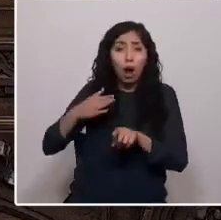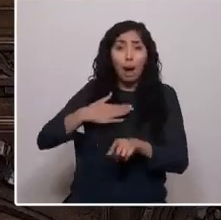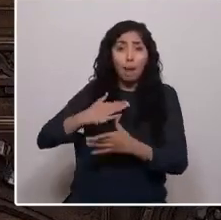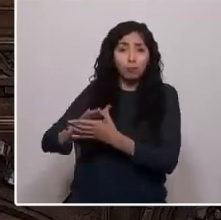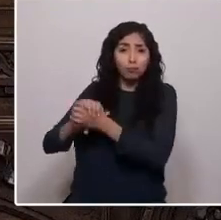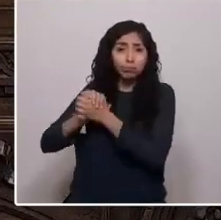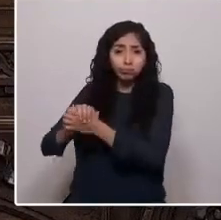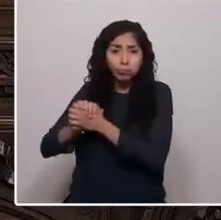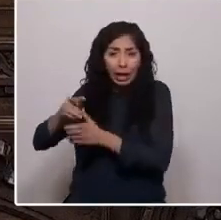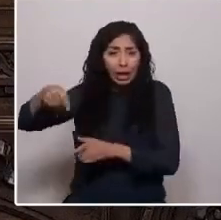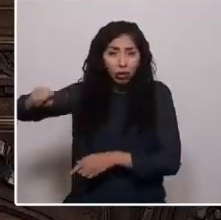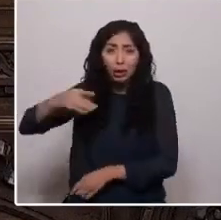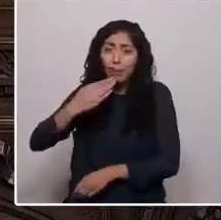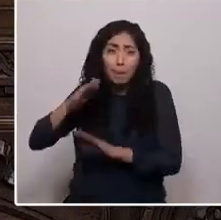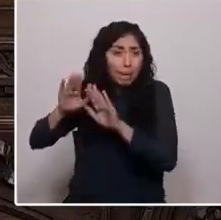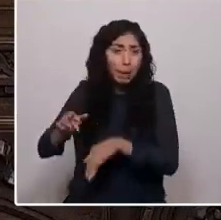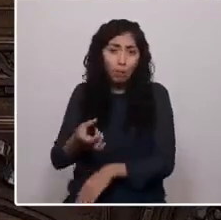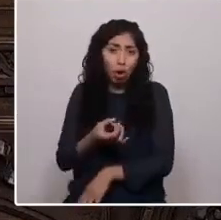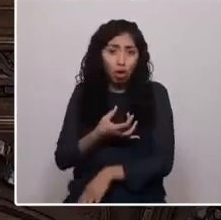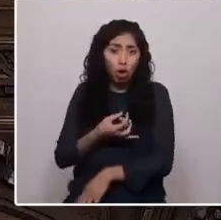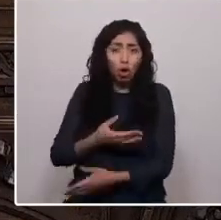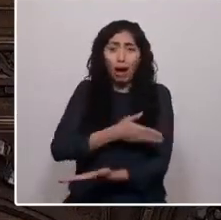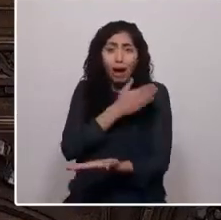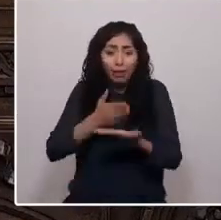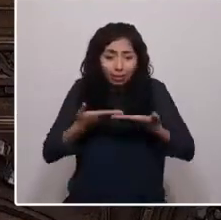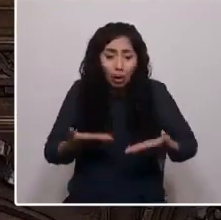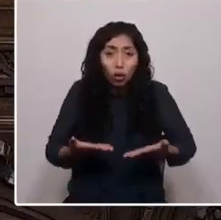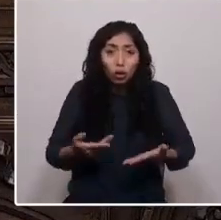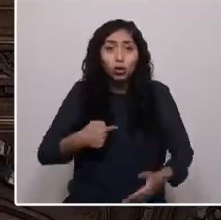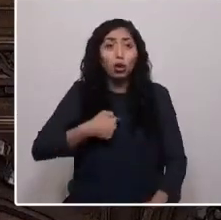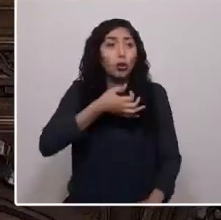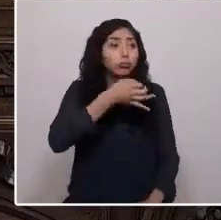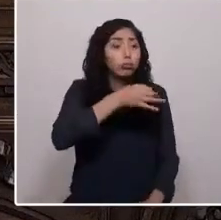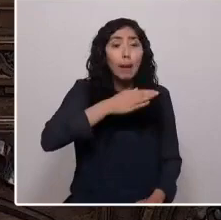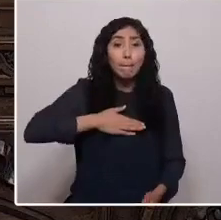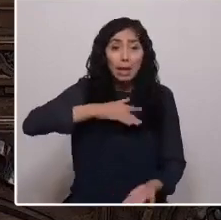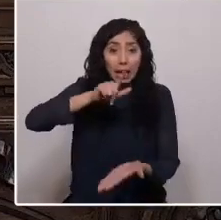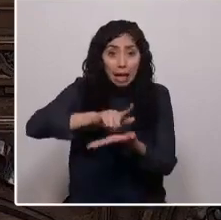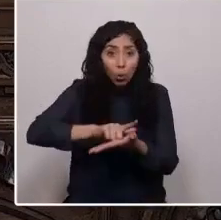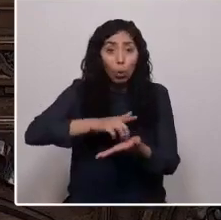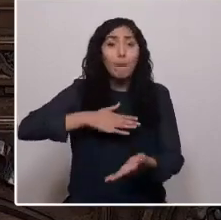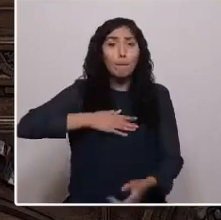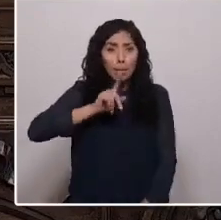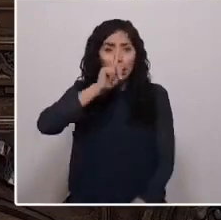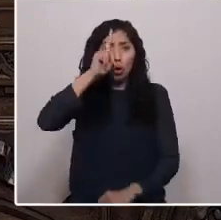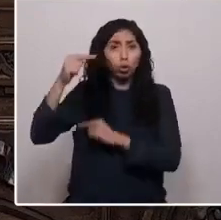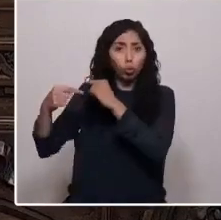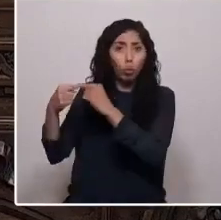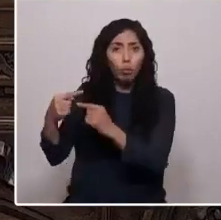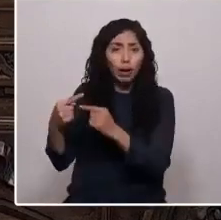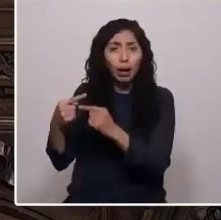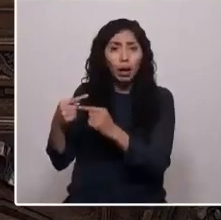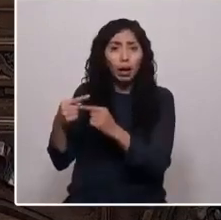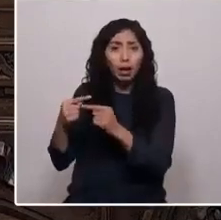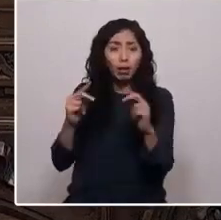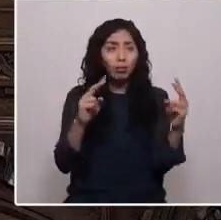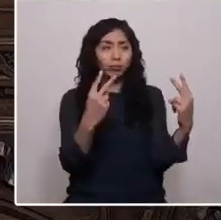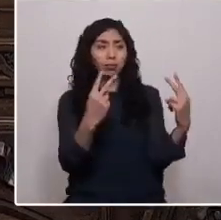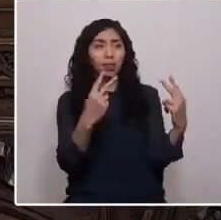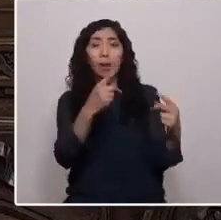dolor hasta hoy. Hablar mi lengua, practicar mis costumbres y ser mapuche se veía como ignorancia.